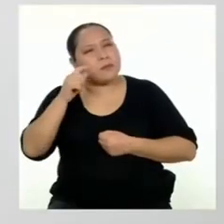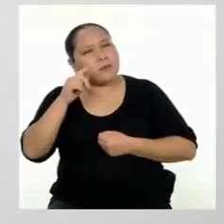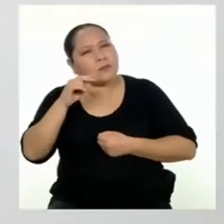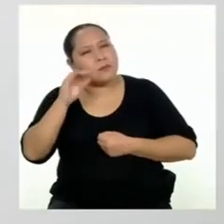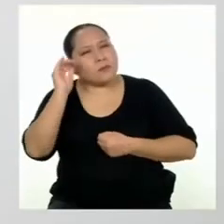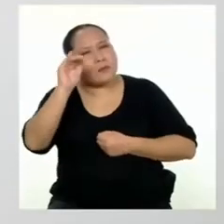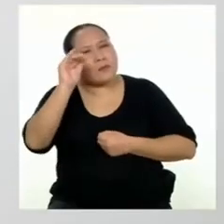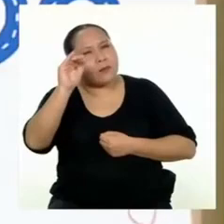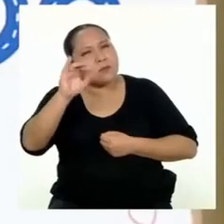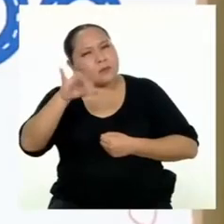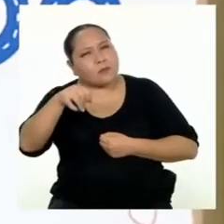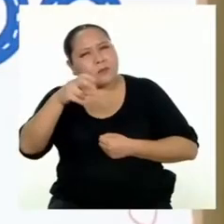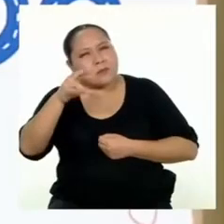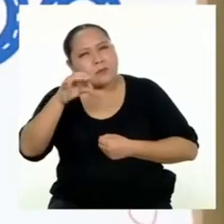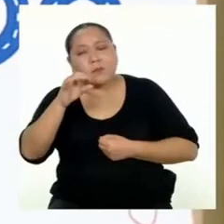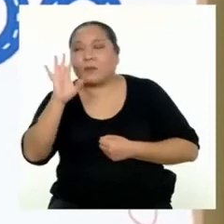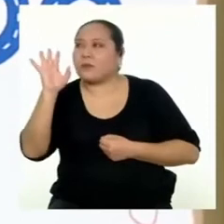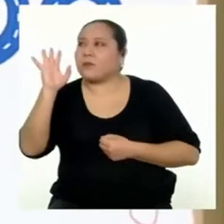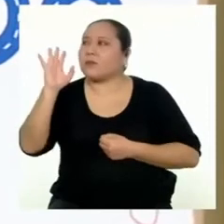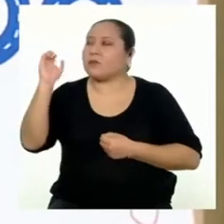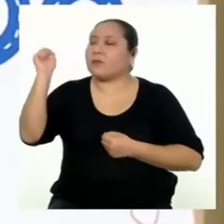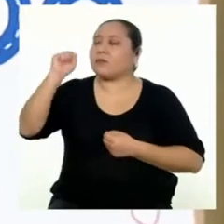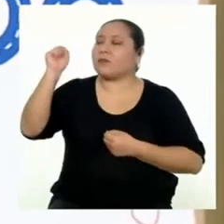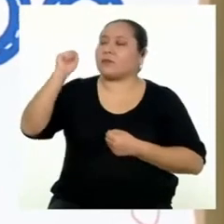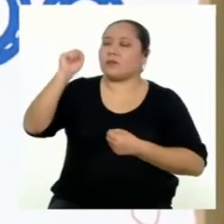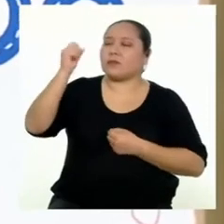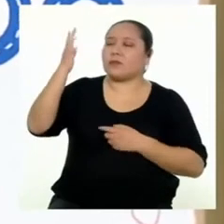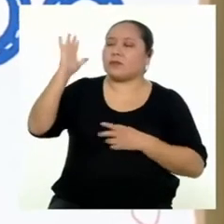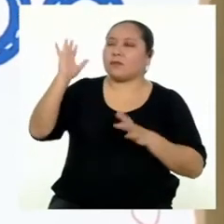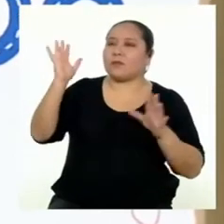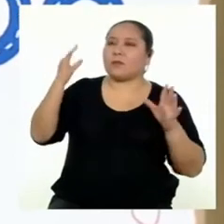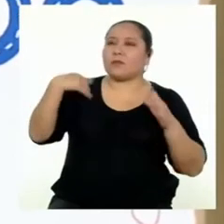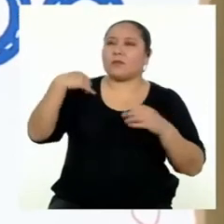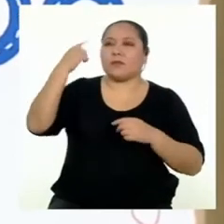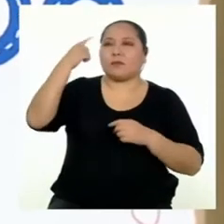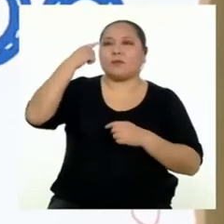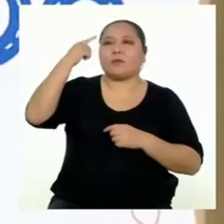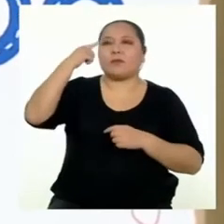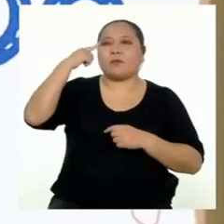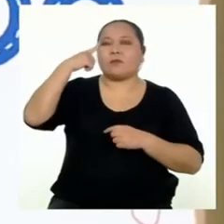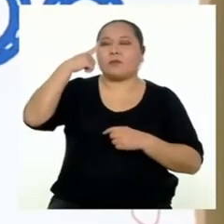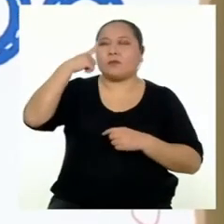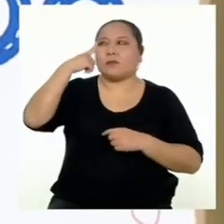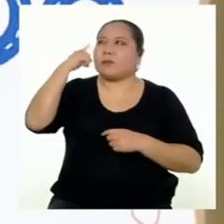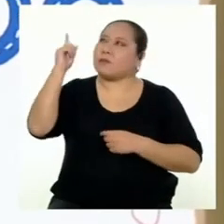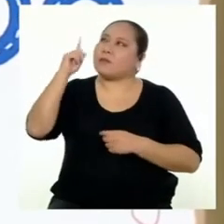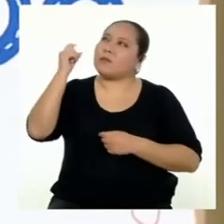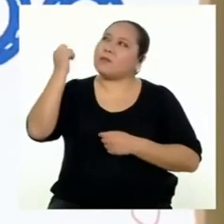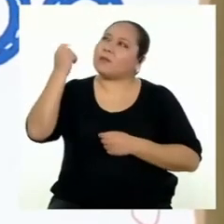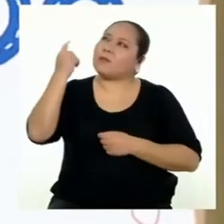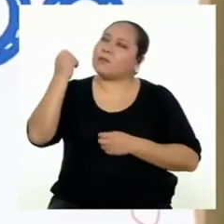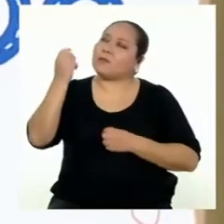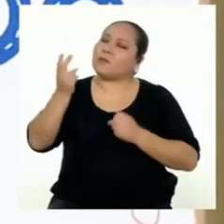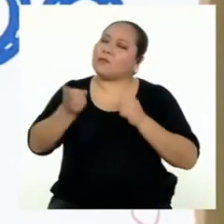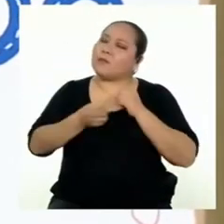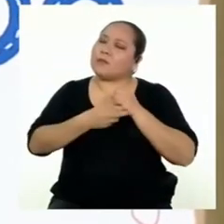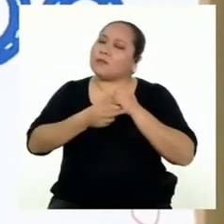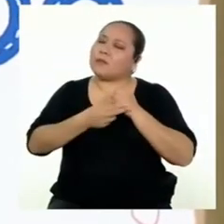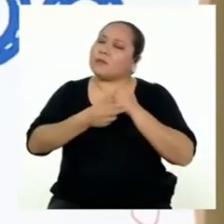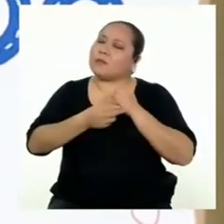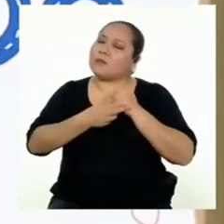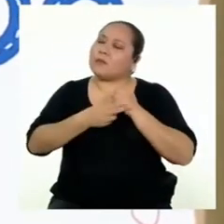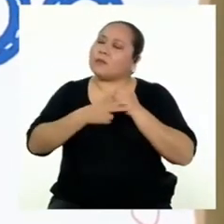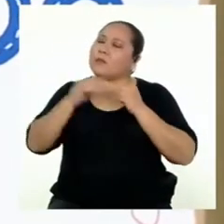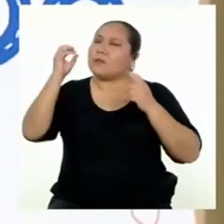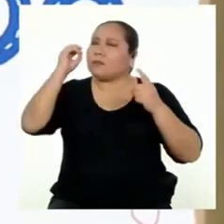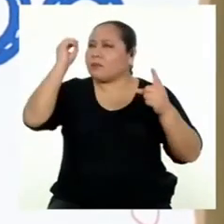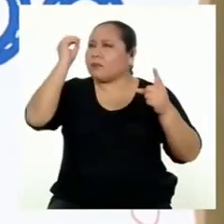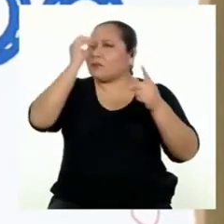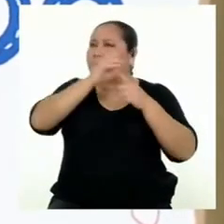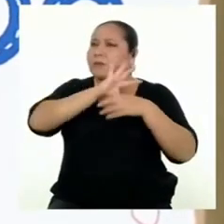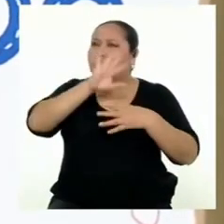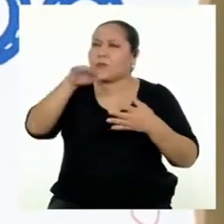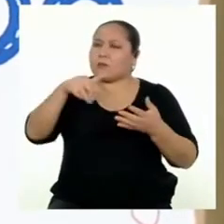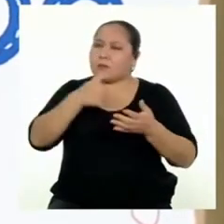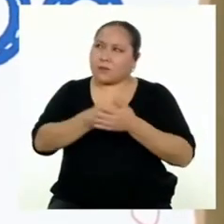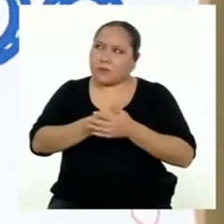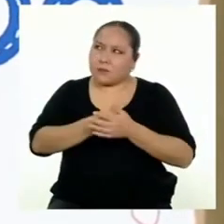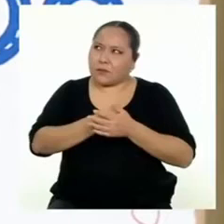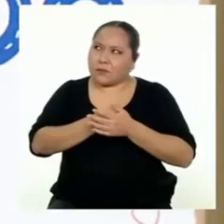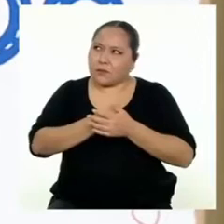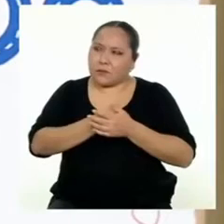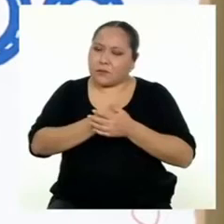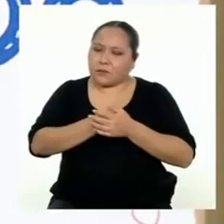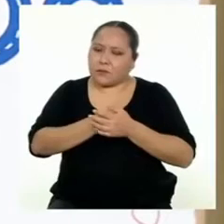¿Jonathan? ¡Jonathan! Ah, sí, sí, profesora. Estaba pensando en que no entendía eso de ahorrar con objetivos. ¿Todas las personas